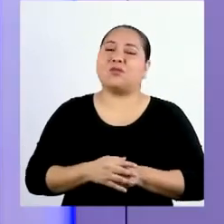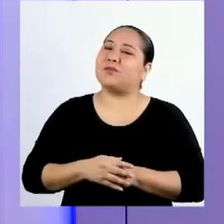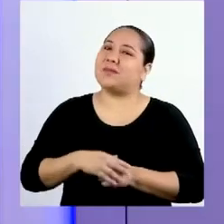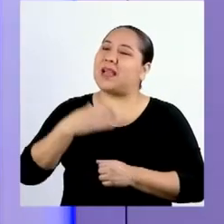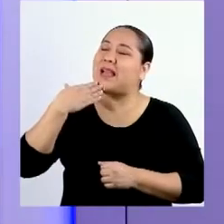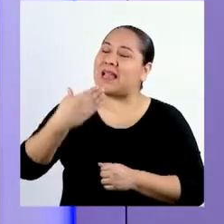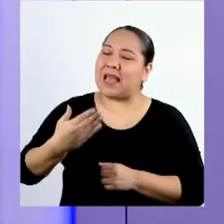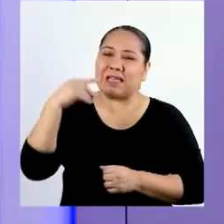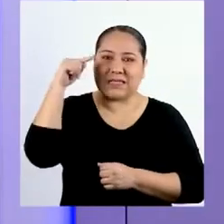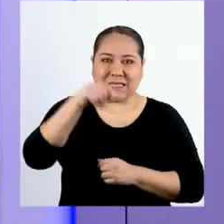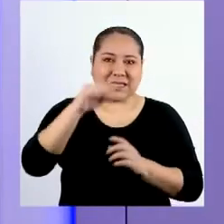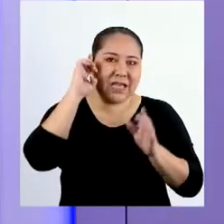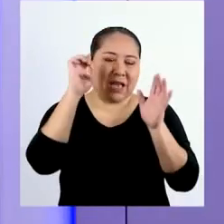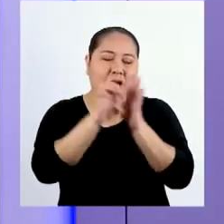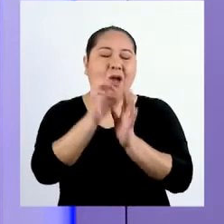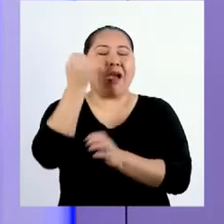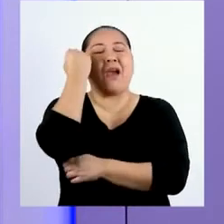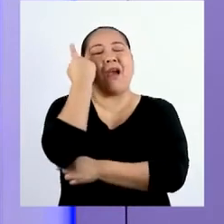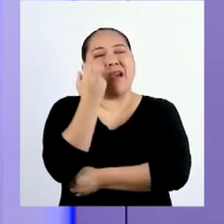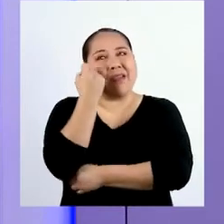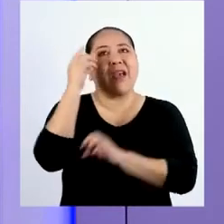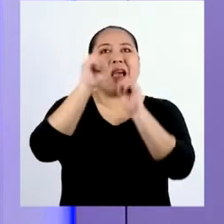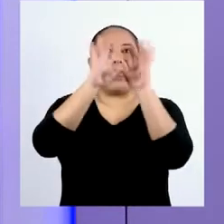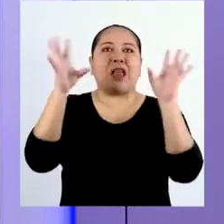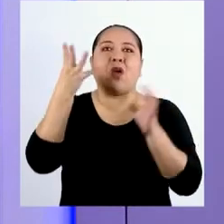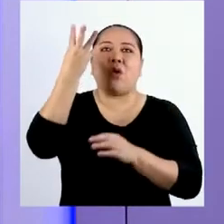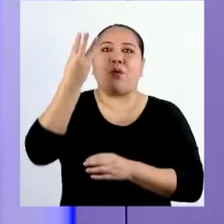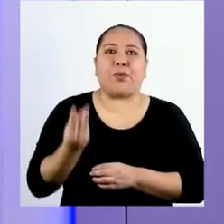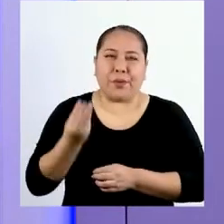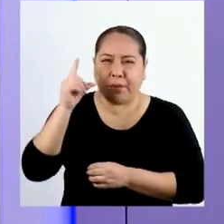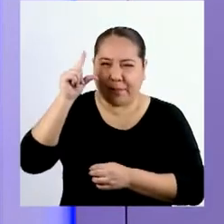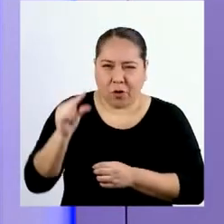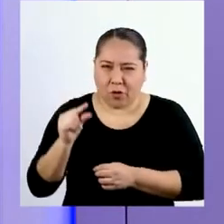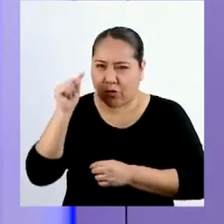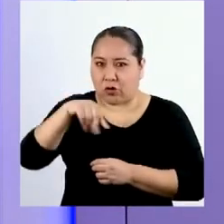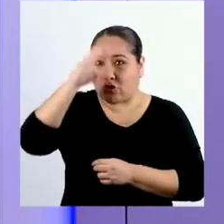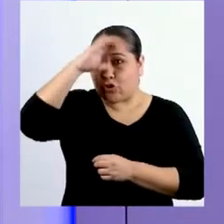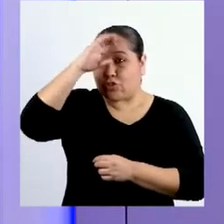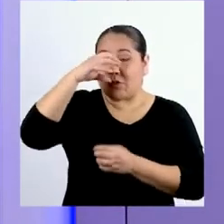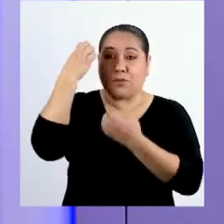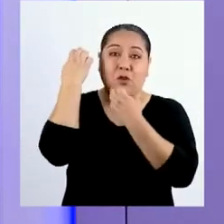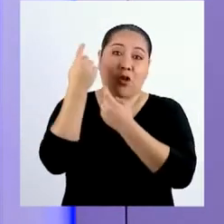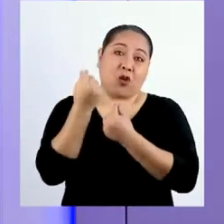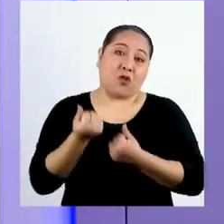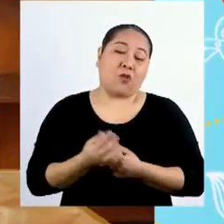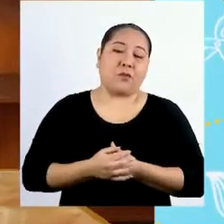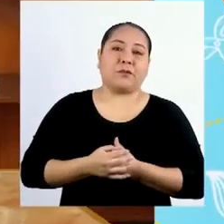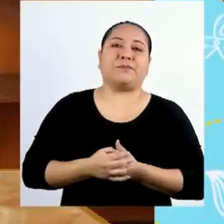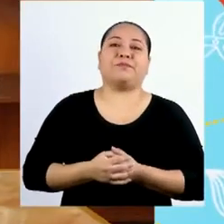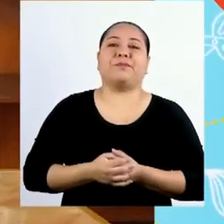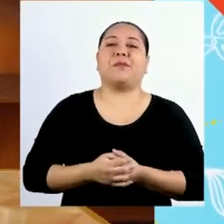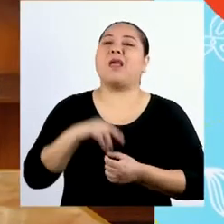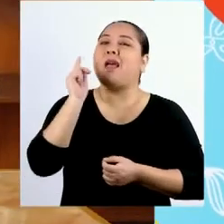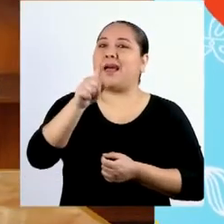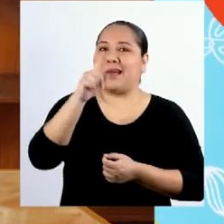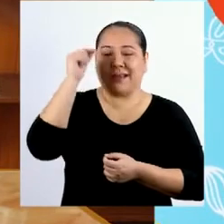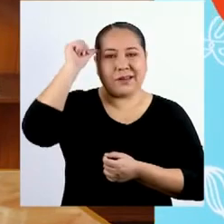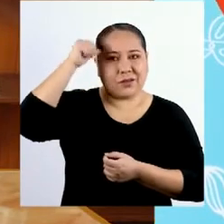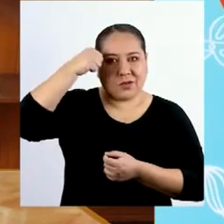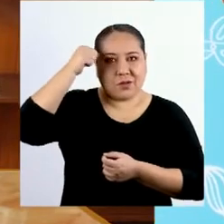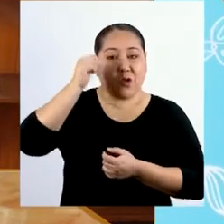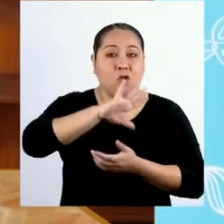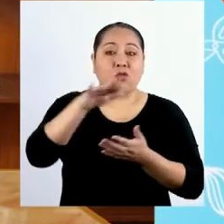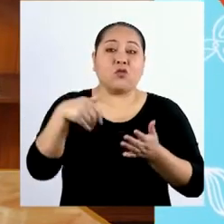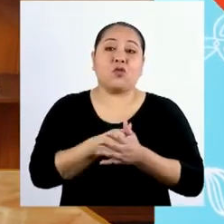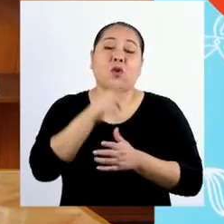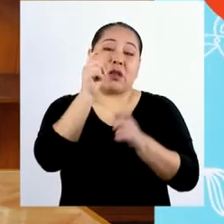Gracias a este ejemplo, he podido entender mejor la escasez como un concepto económico. Y recordemos